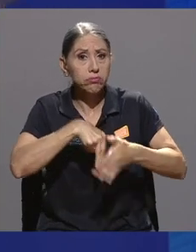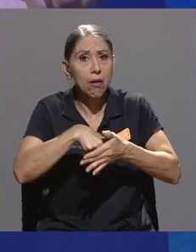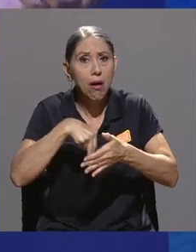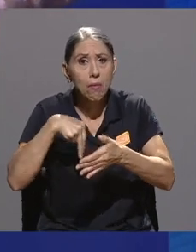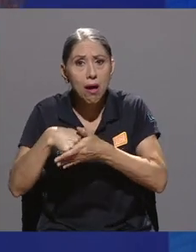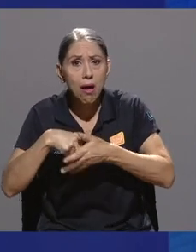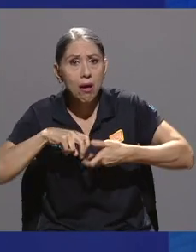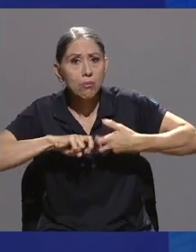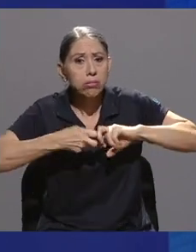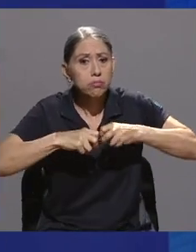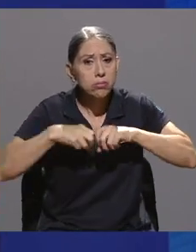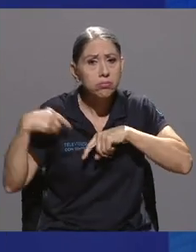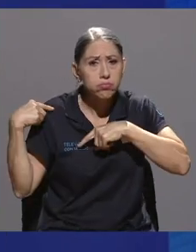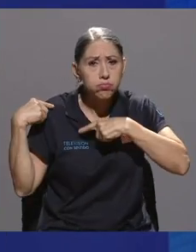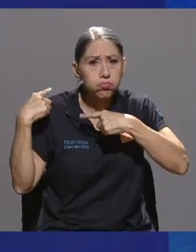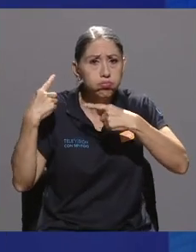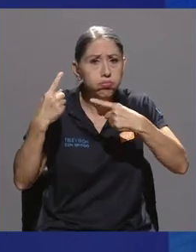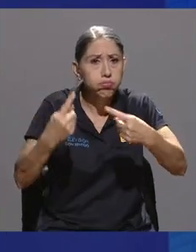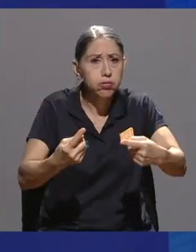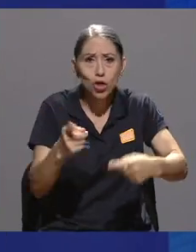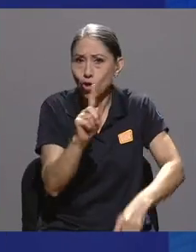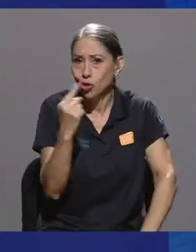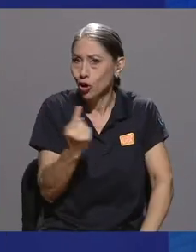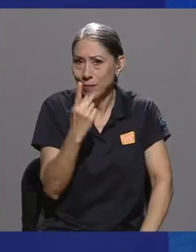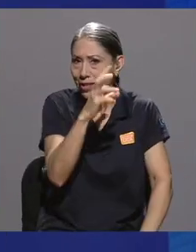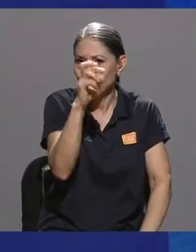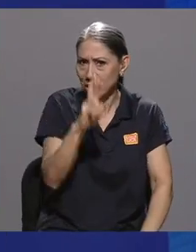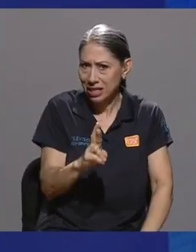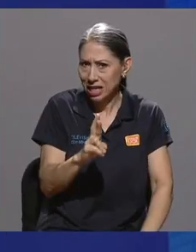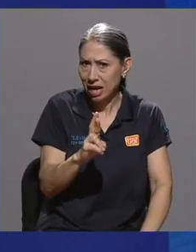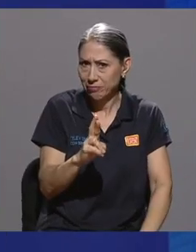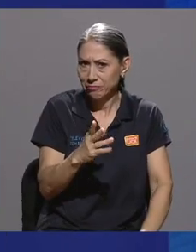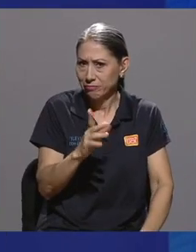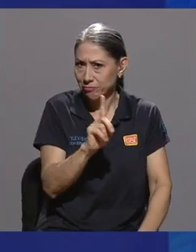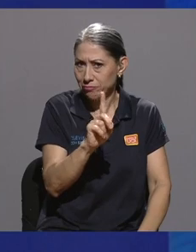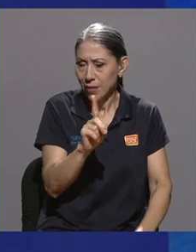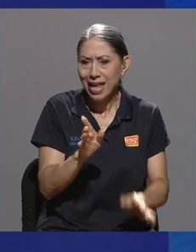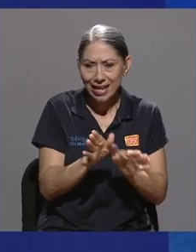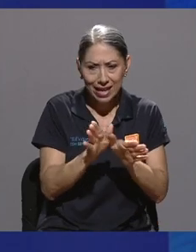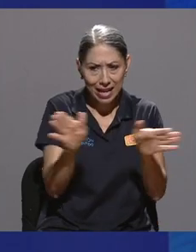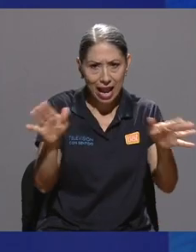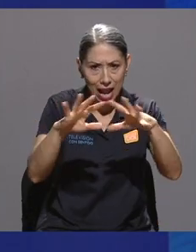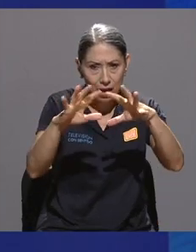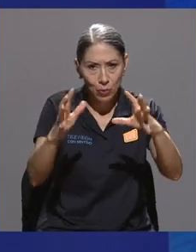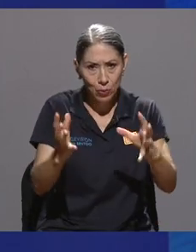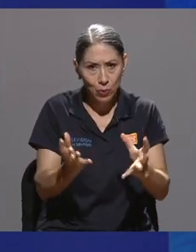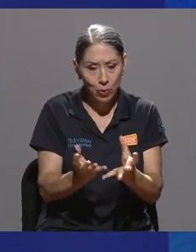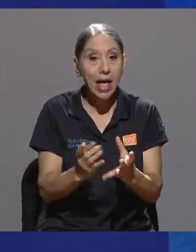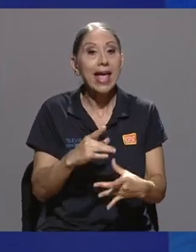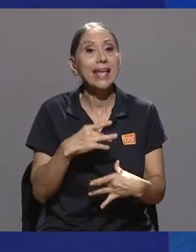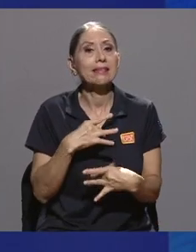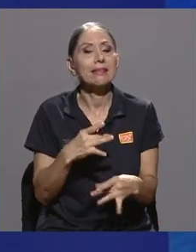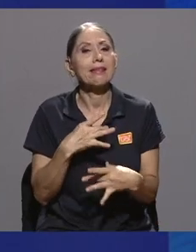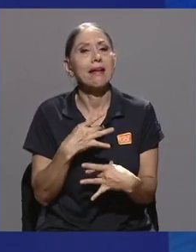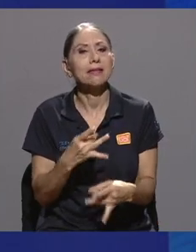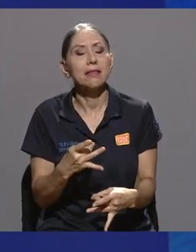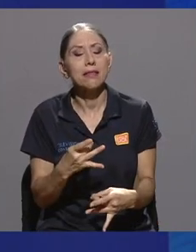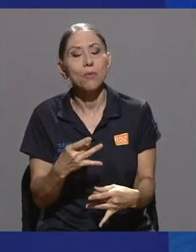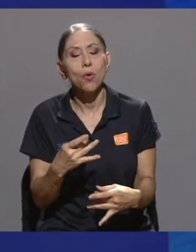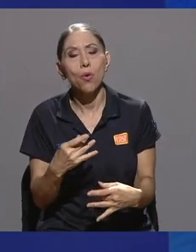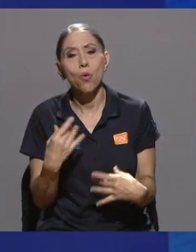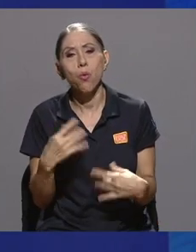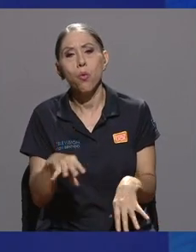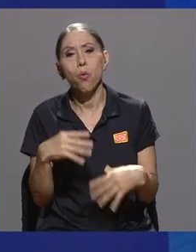históricas, ¿verdad? Que no son solo de nuestro país, en Costa Rica es interesantísimo observar la gran cantidad